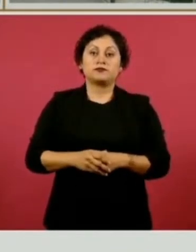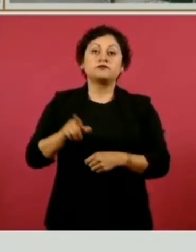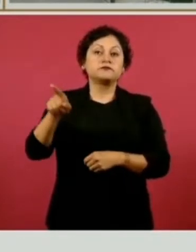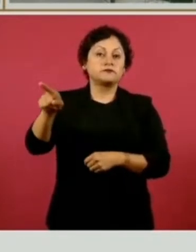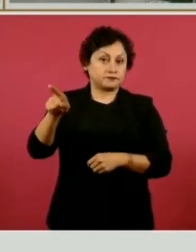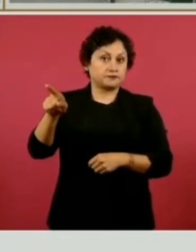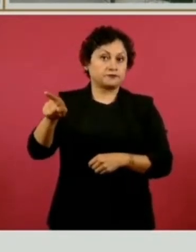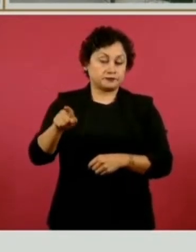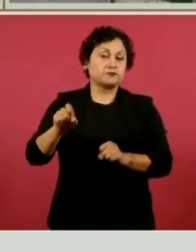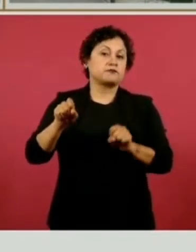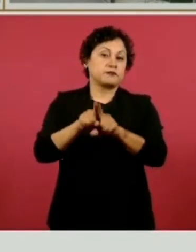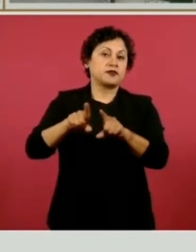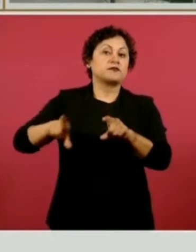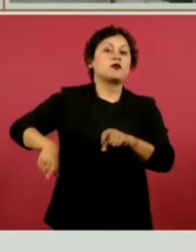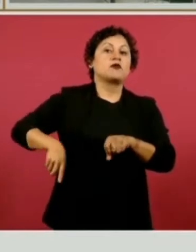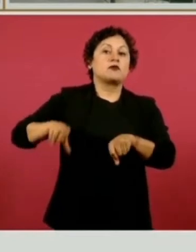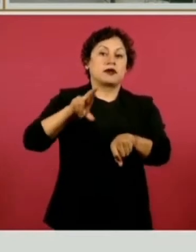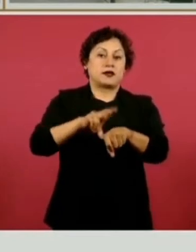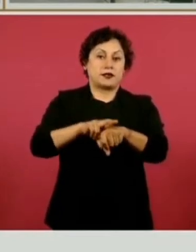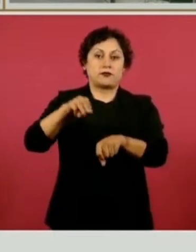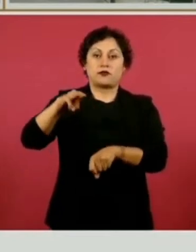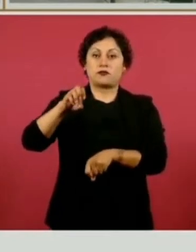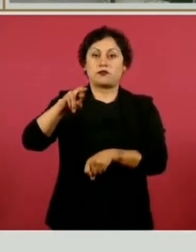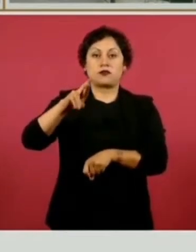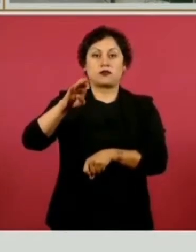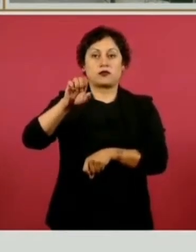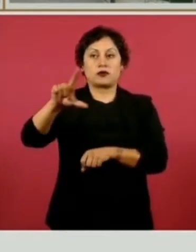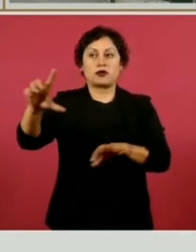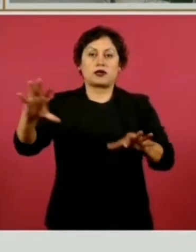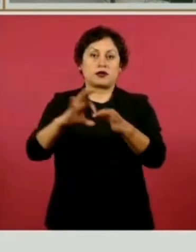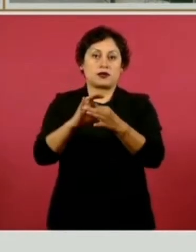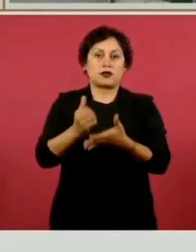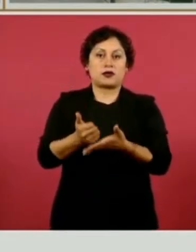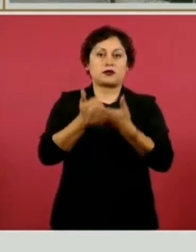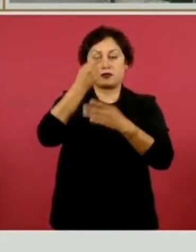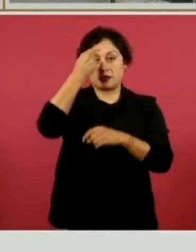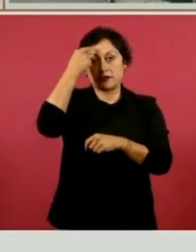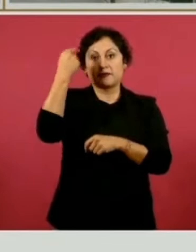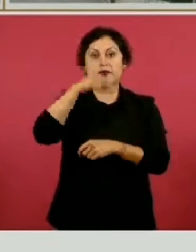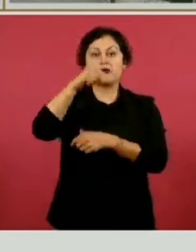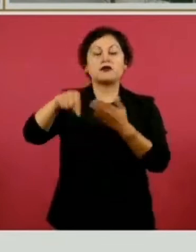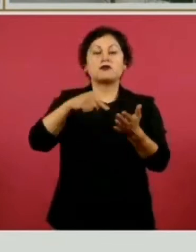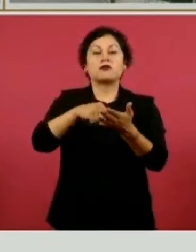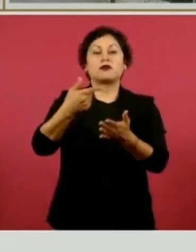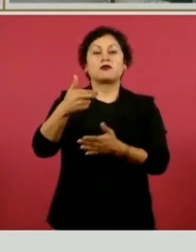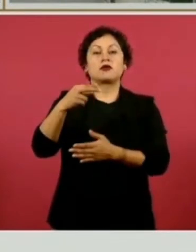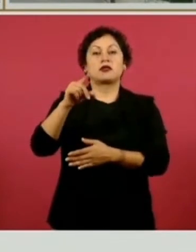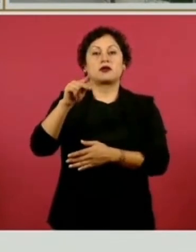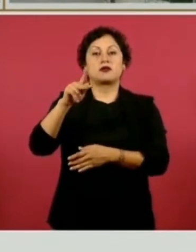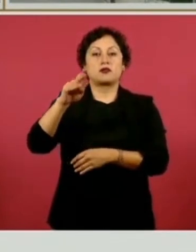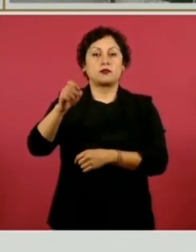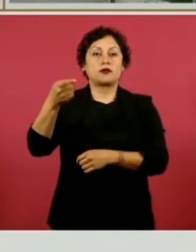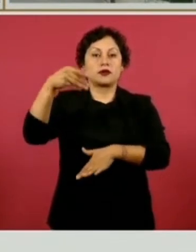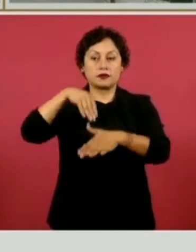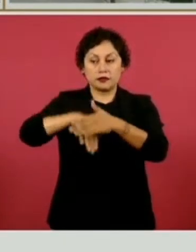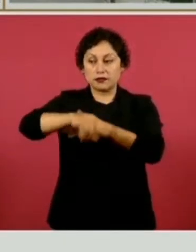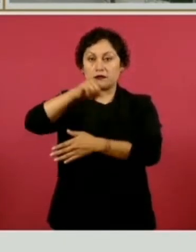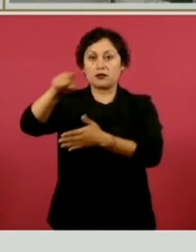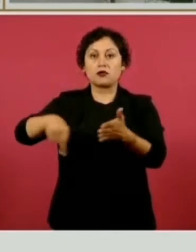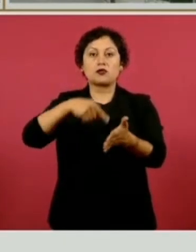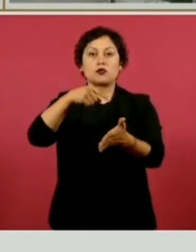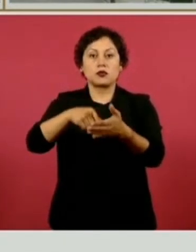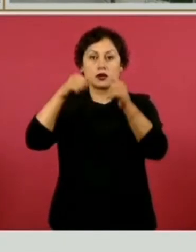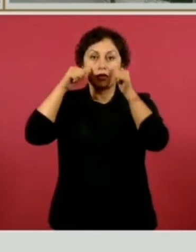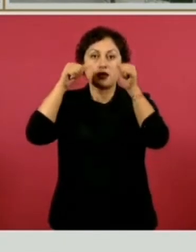se está trabajando en la unidad de braquiterapia y quimioterapia en Guadalupe, esto para la atención del cáncer de